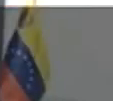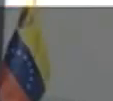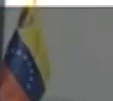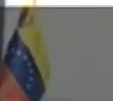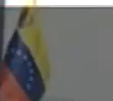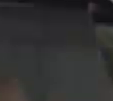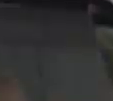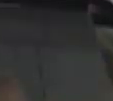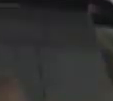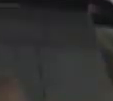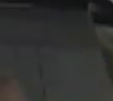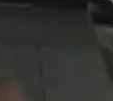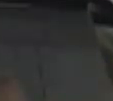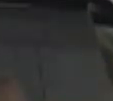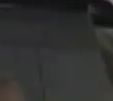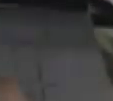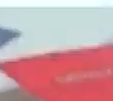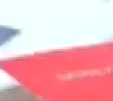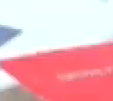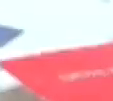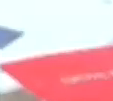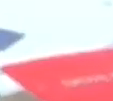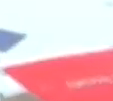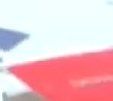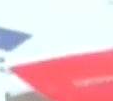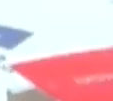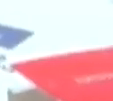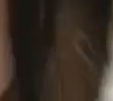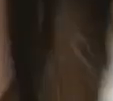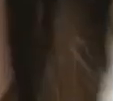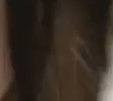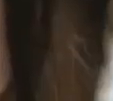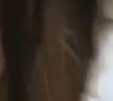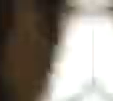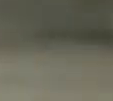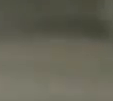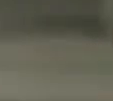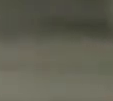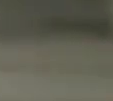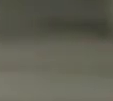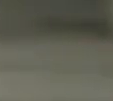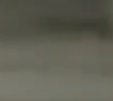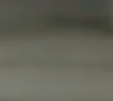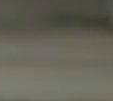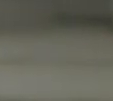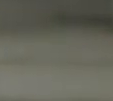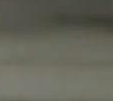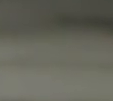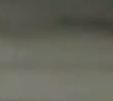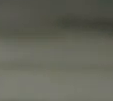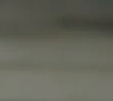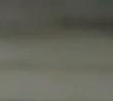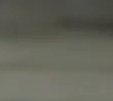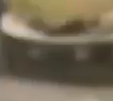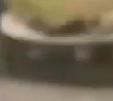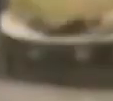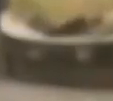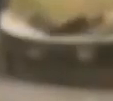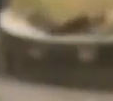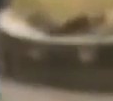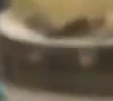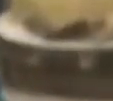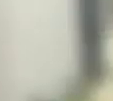el programa de iniciación universitaria, incluyendo a más de 80.000 universitarios. En materia de protección a los estudiantes, de las